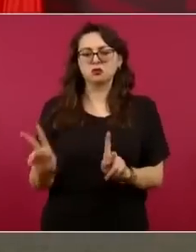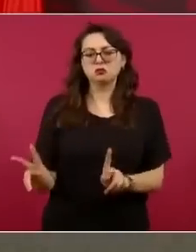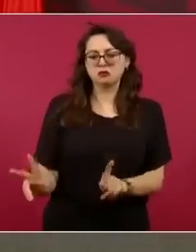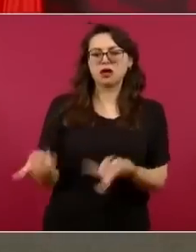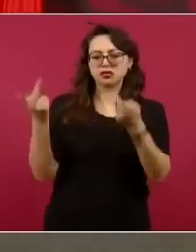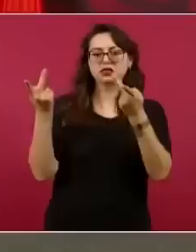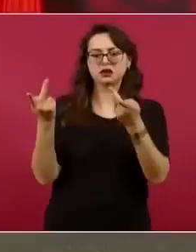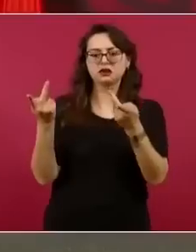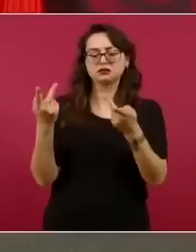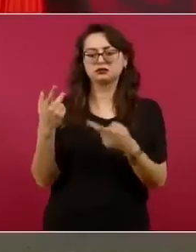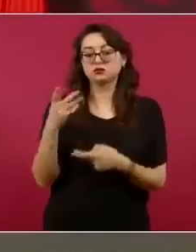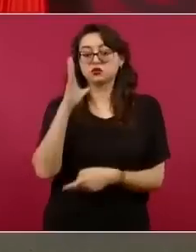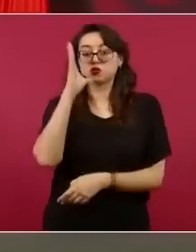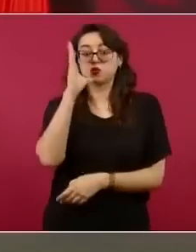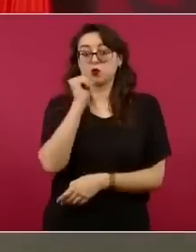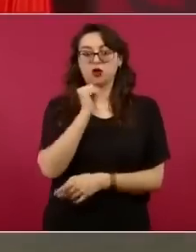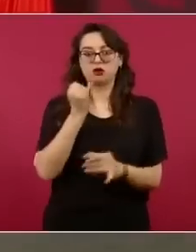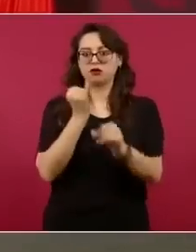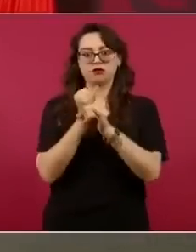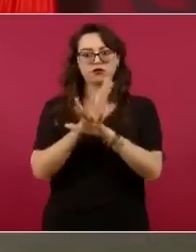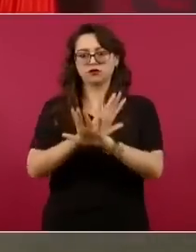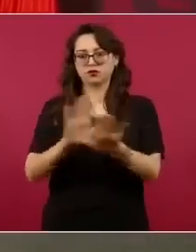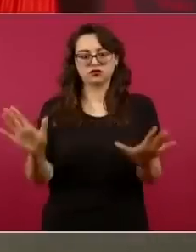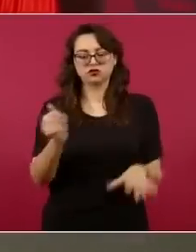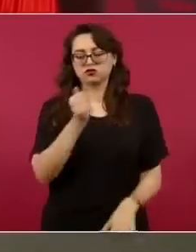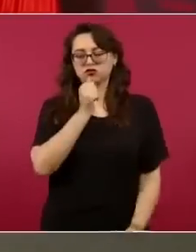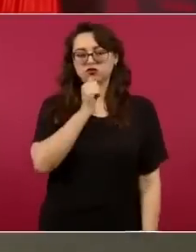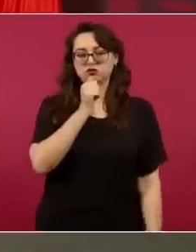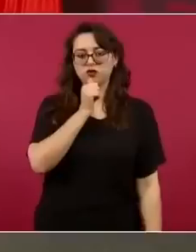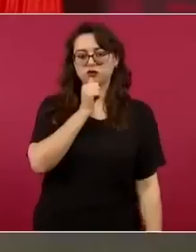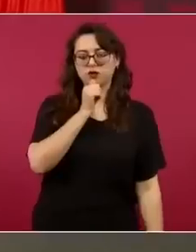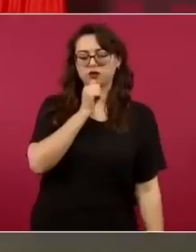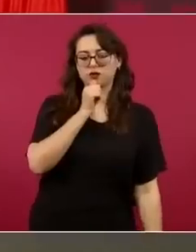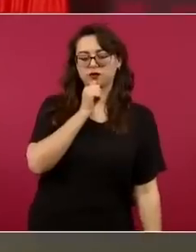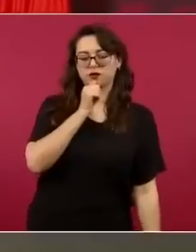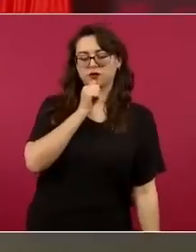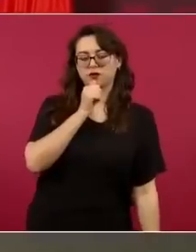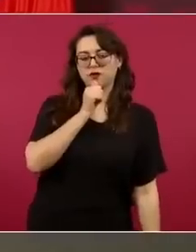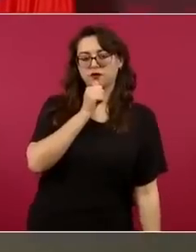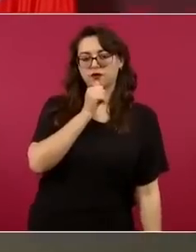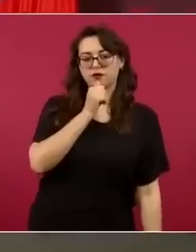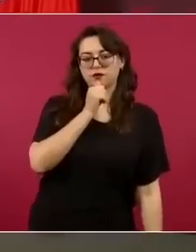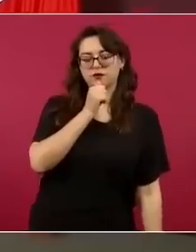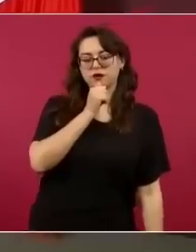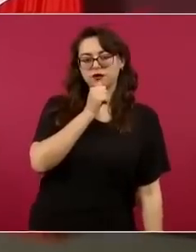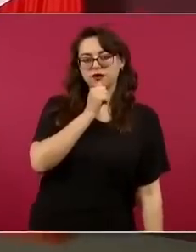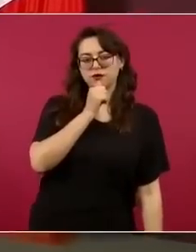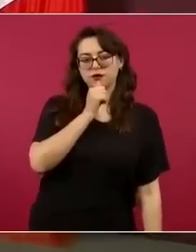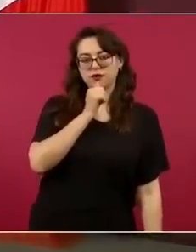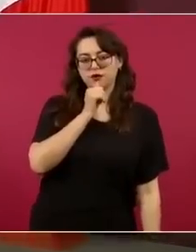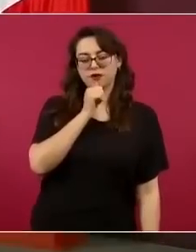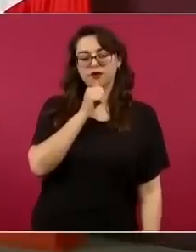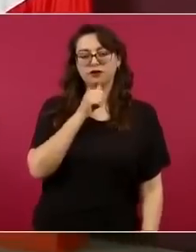sólo que al obtenerse